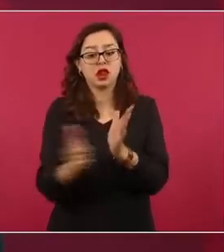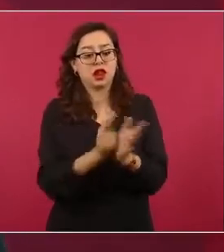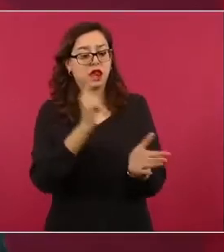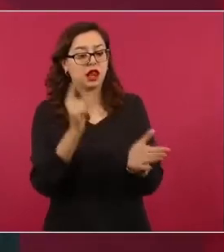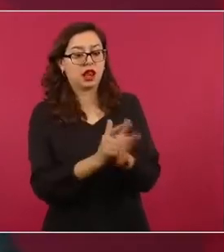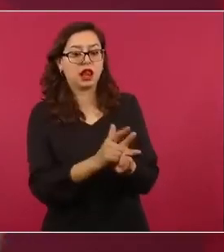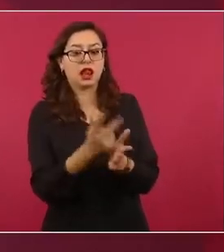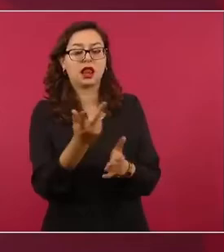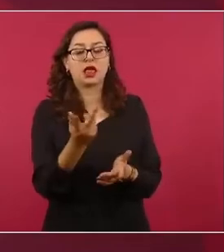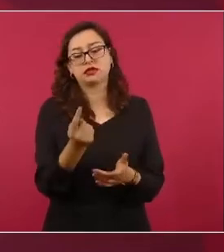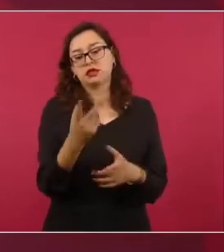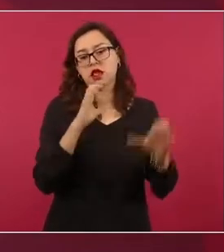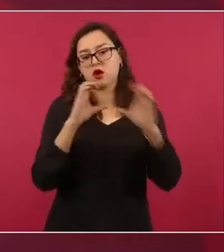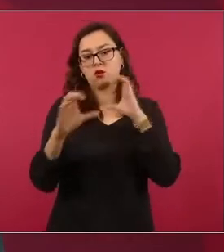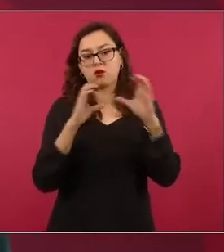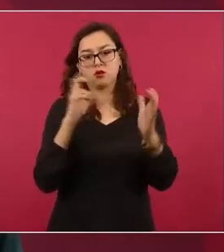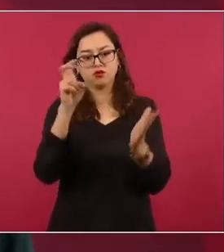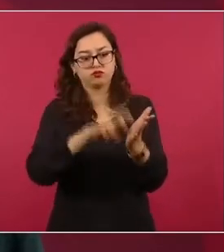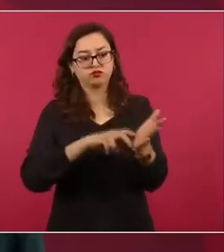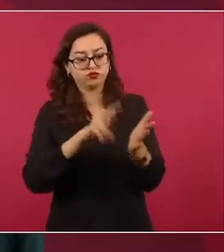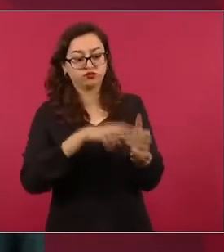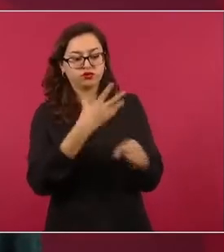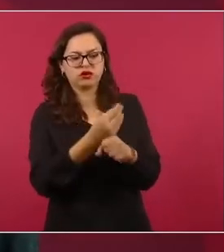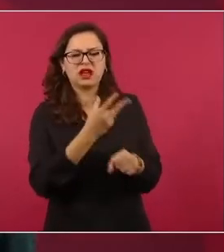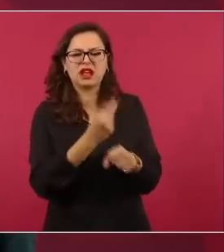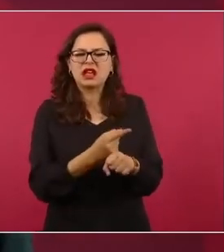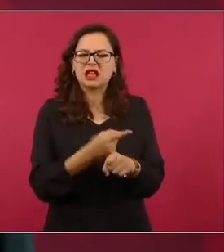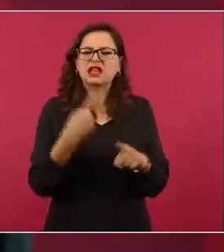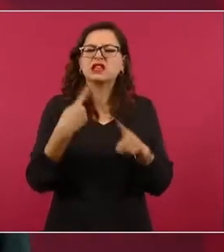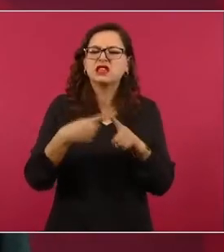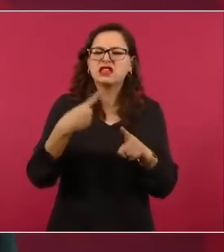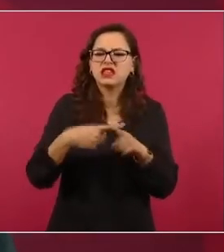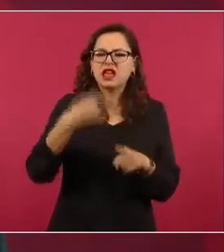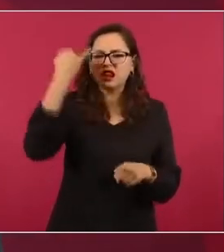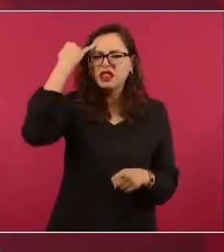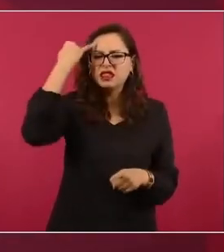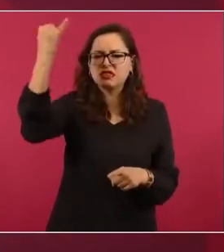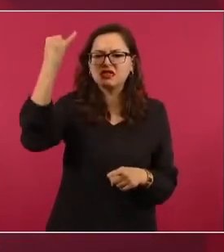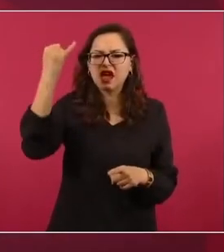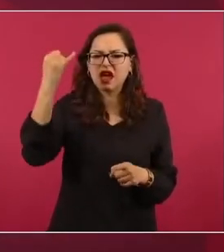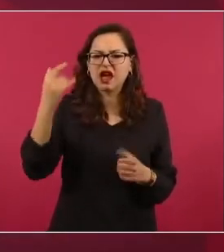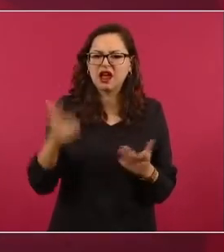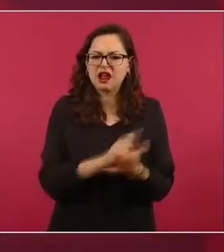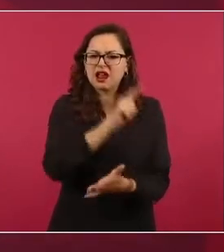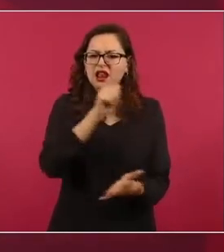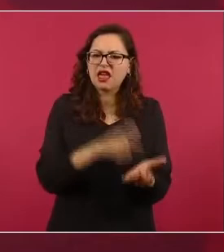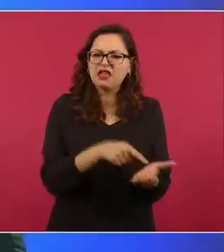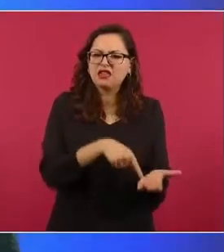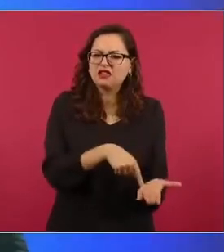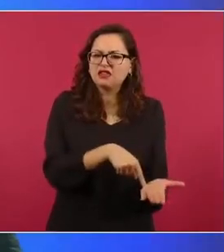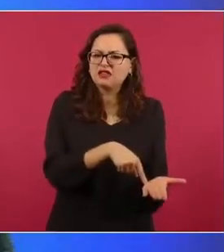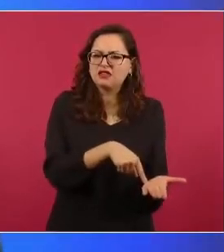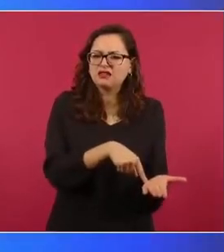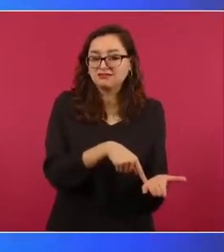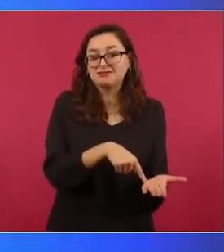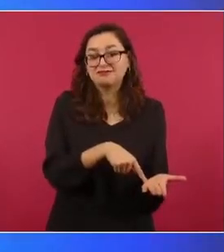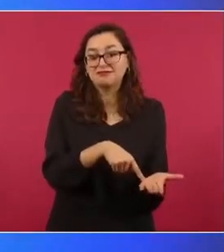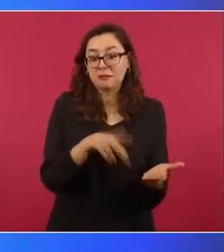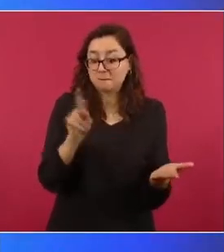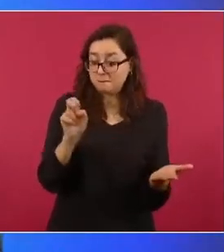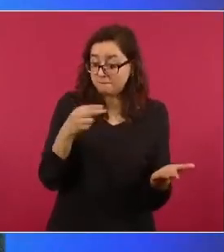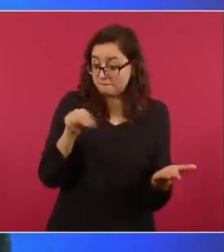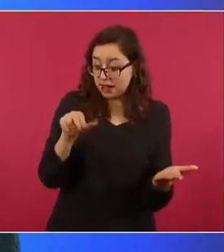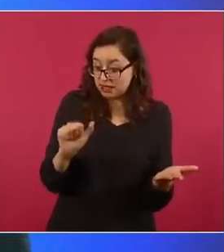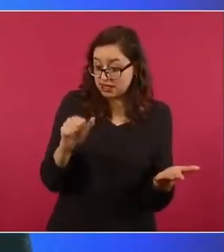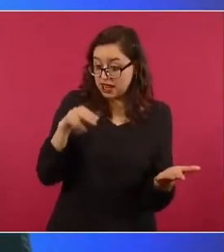Telecomunicaciones de Peña Nieto en 2014 y aprobada por el PRI,